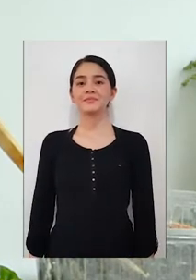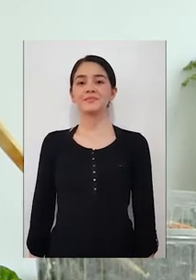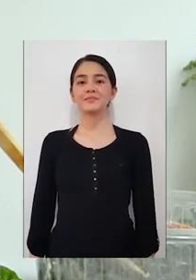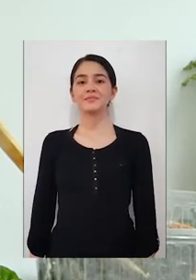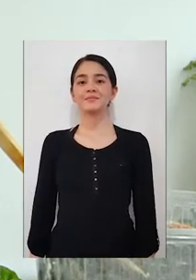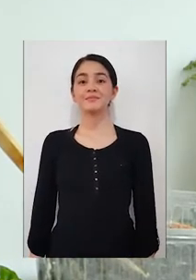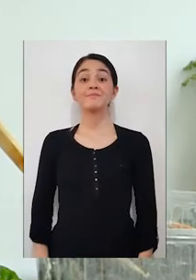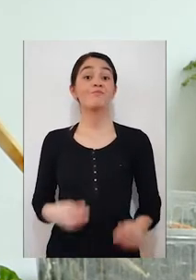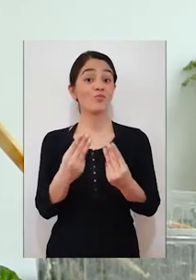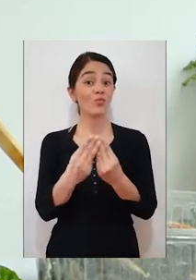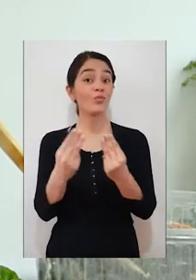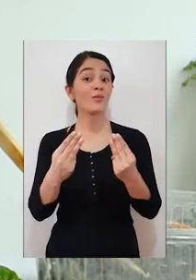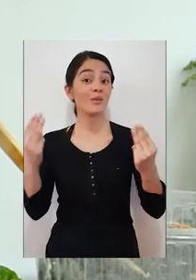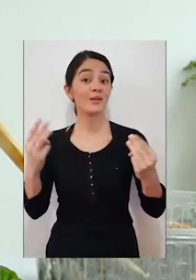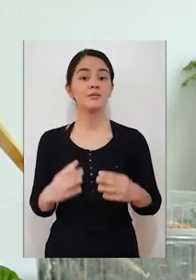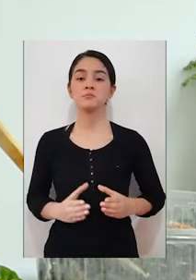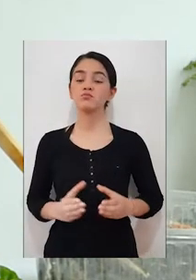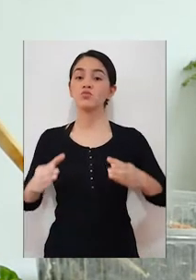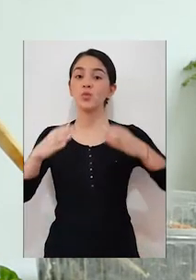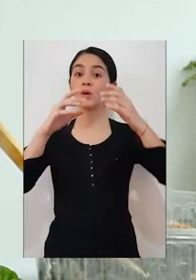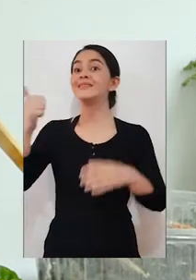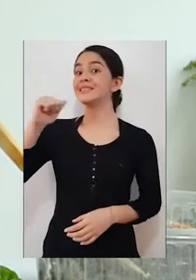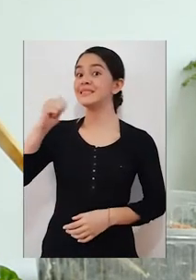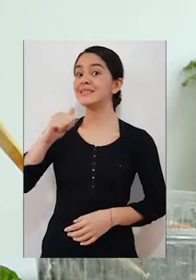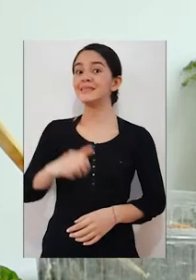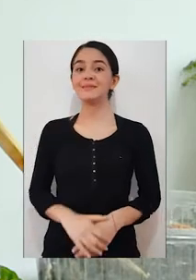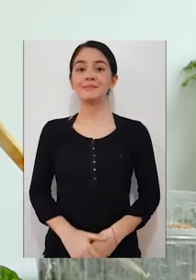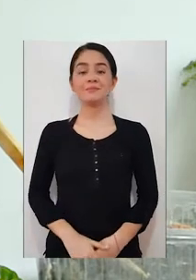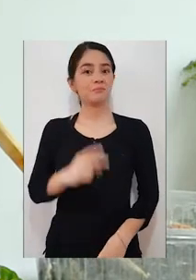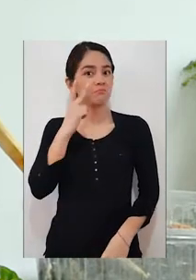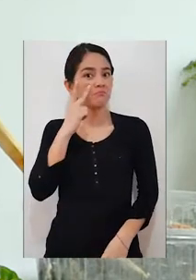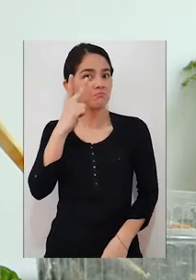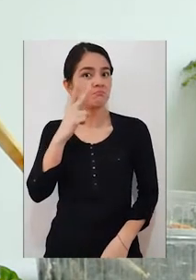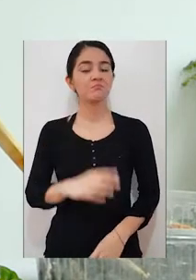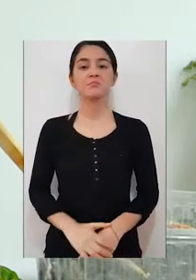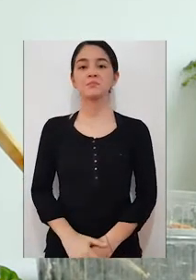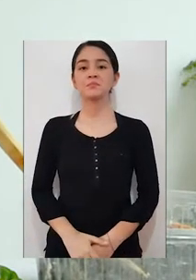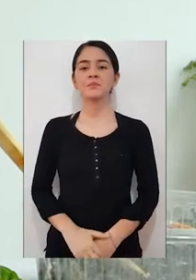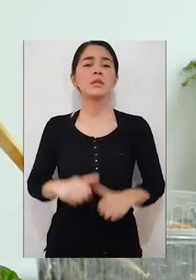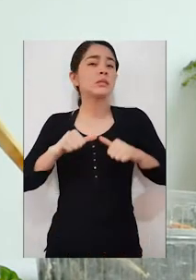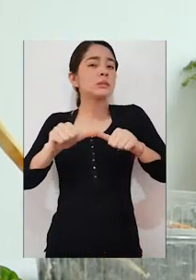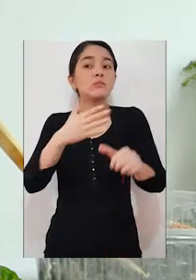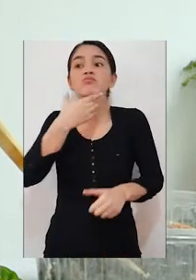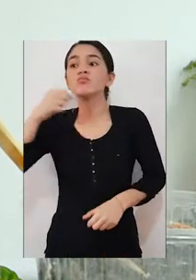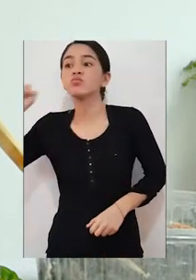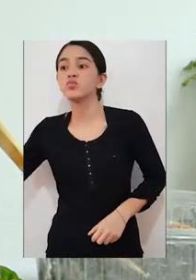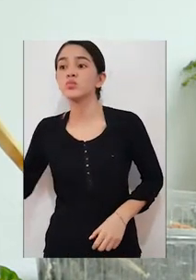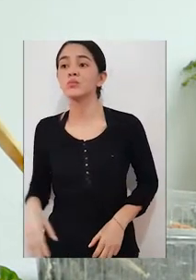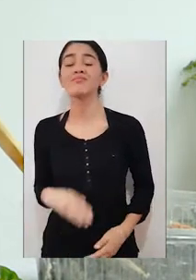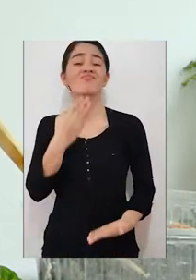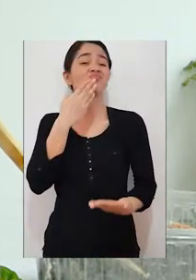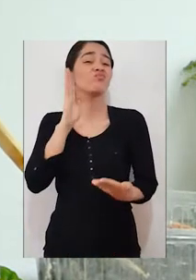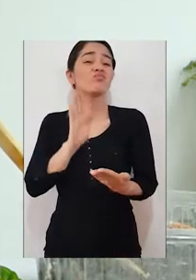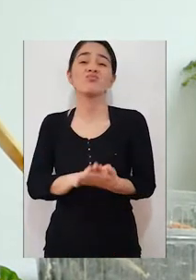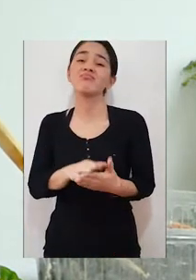Ese material que tenemos aquí es una botella de refresco. Ustedes pueden ver, normalmente nosotros la botamos, pero esto